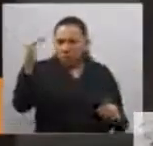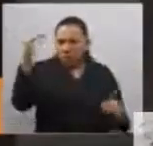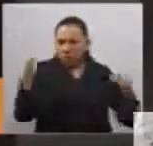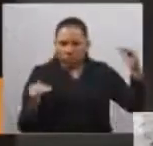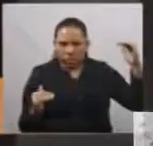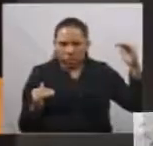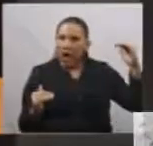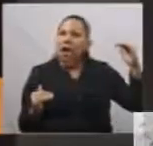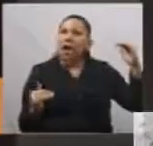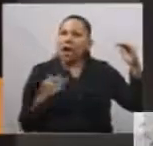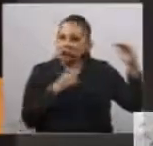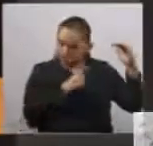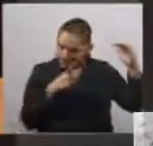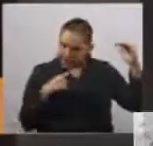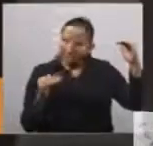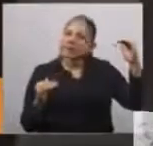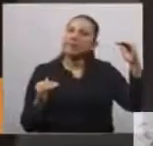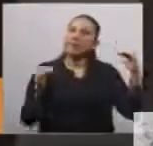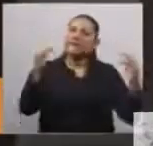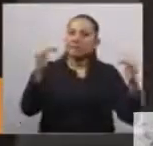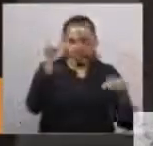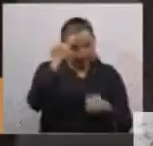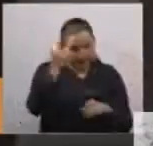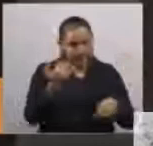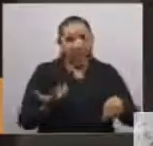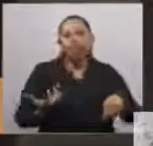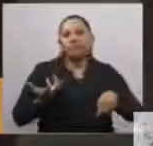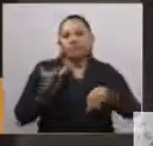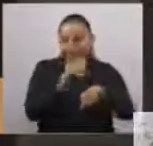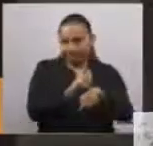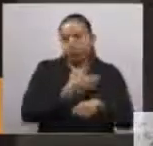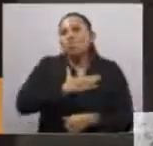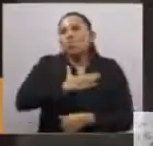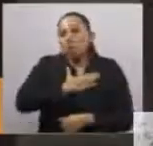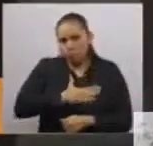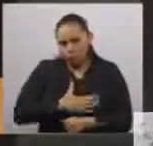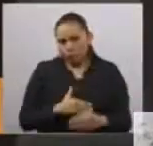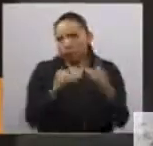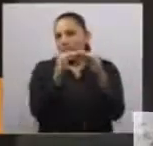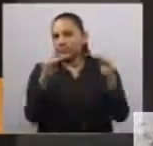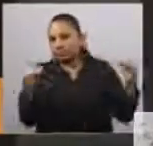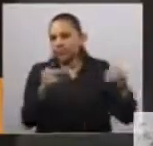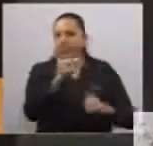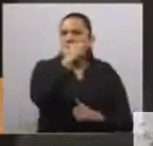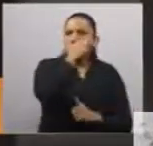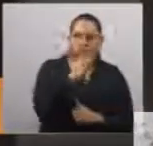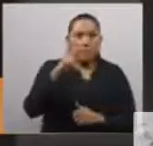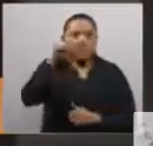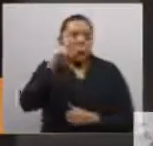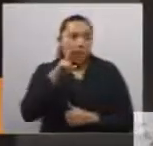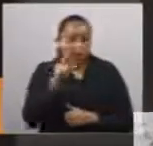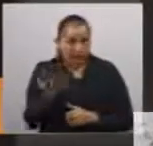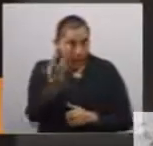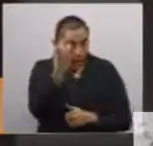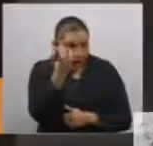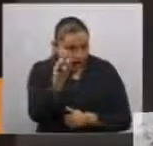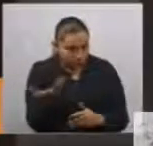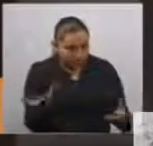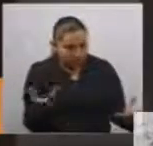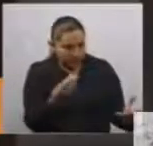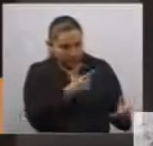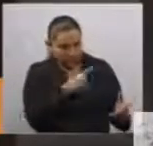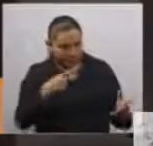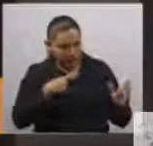una basada en la justicia social y de género, lo cual implica necesariamente que se visibilice el trabajo de los